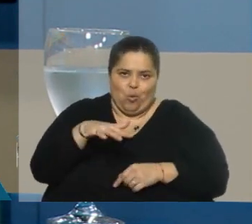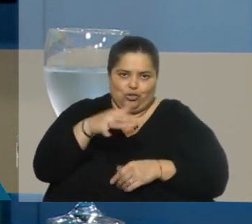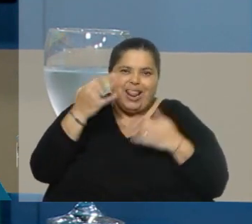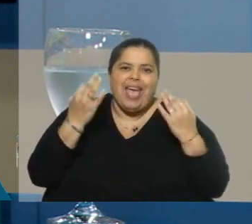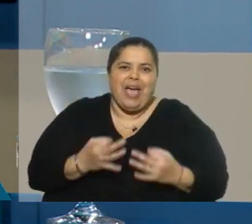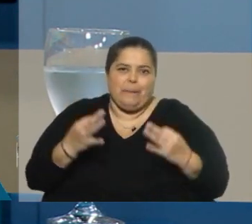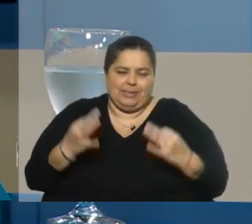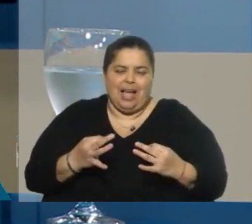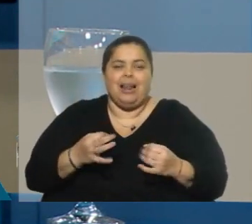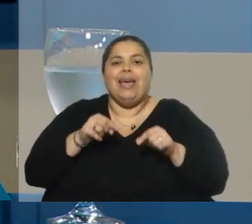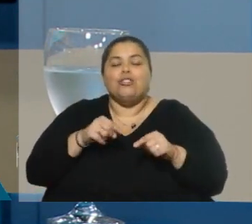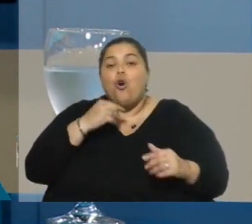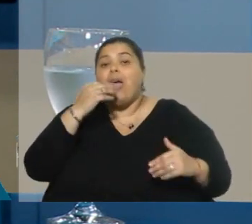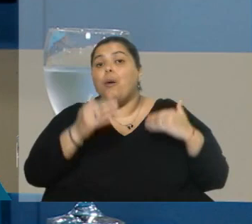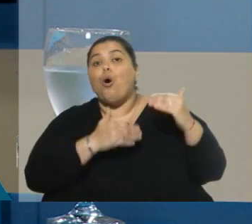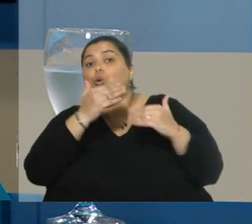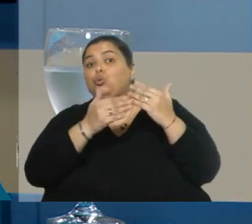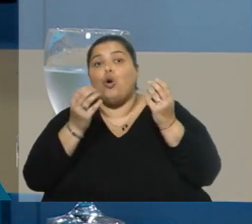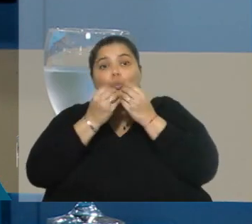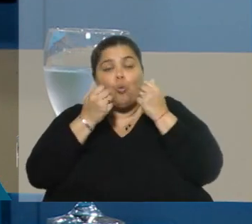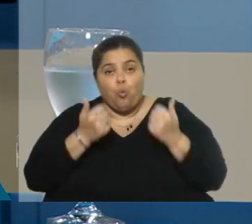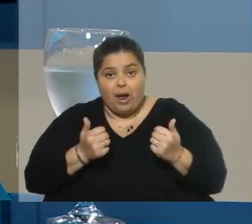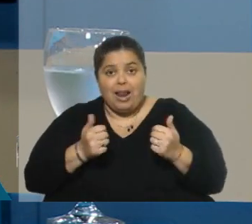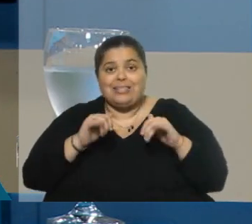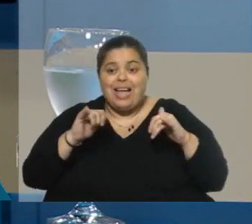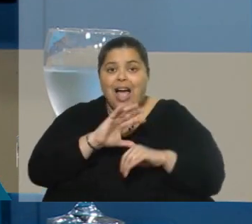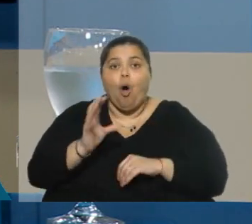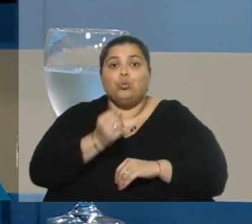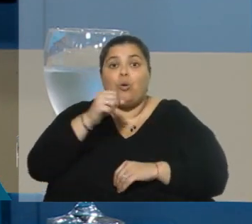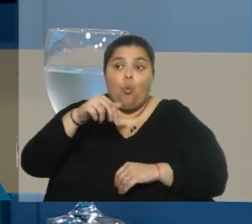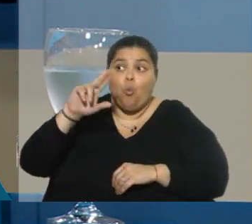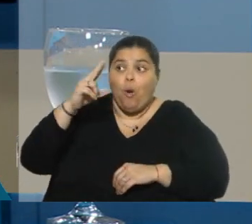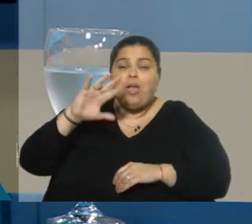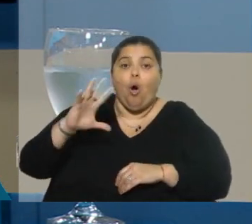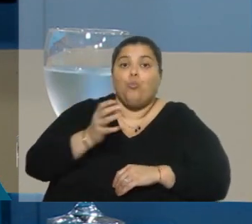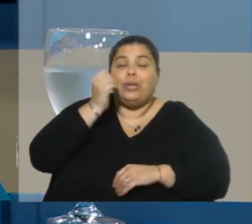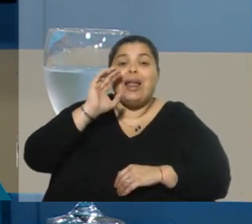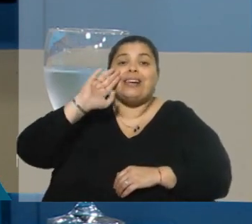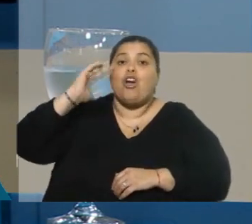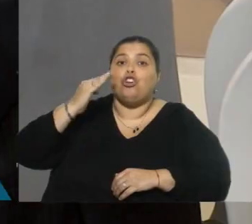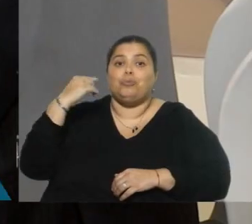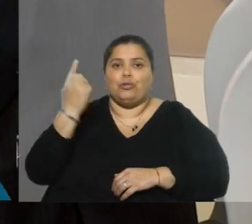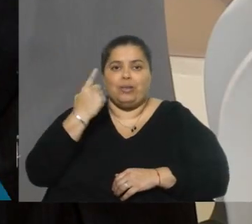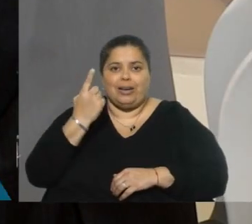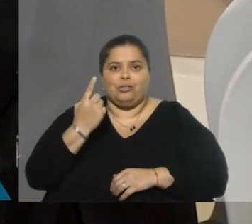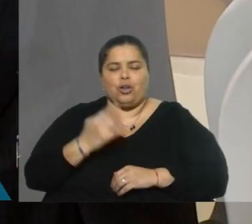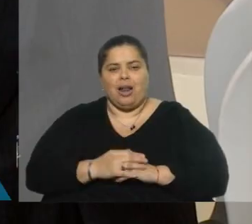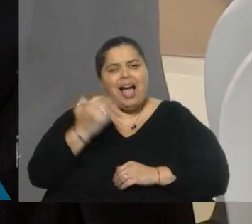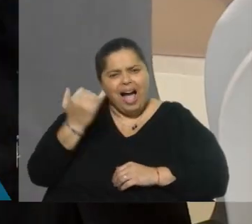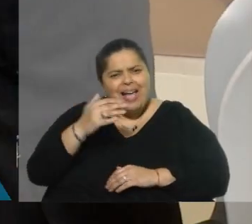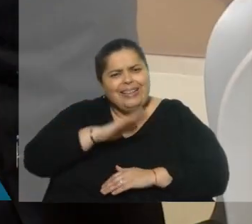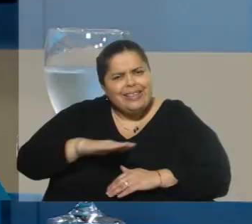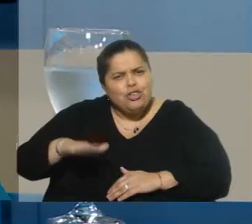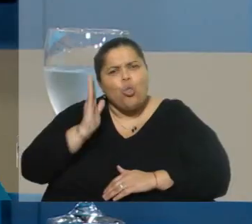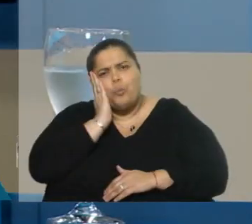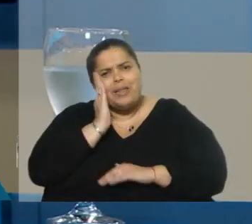evolución tan favorable que hemos obtenido, el país ha obtenido un reconocimiento internacional. ¿Hay niños durmiendo en la calle hoy en